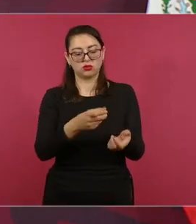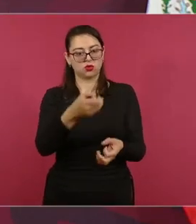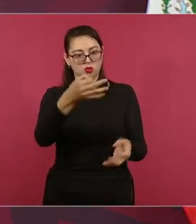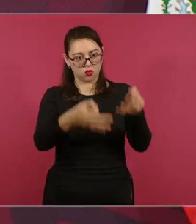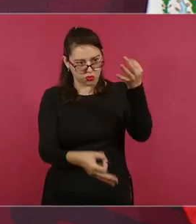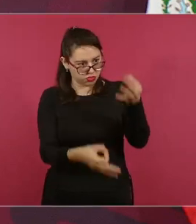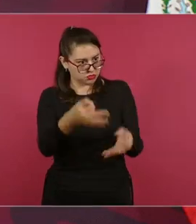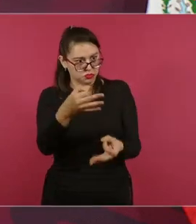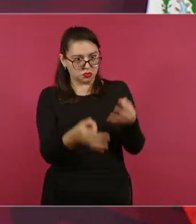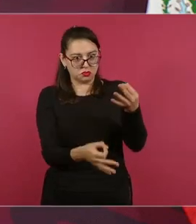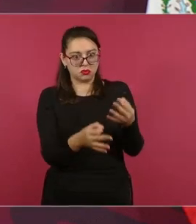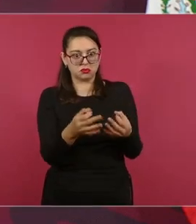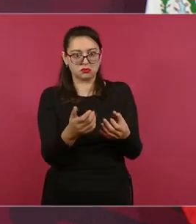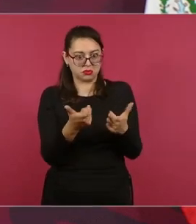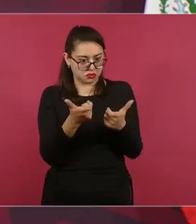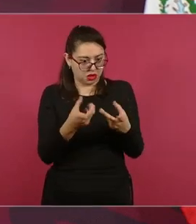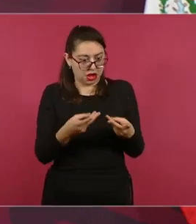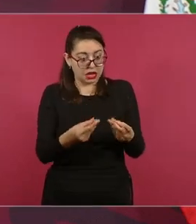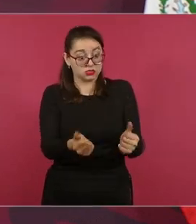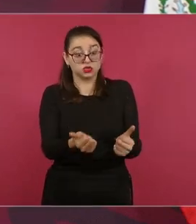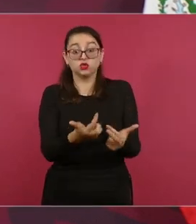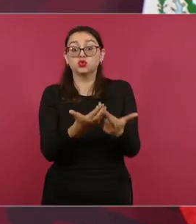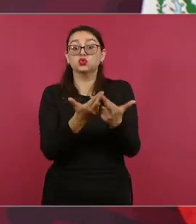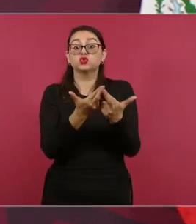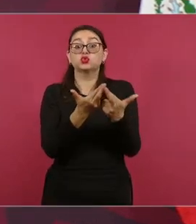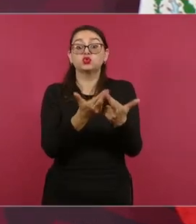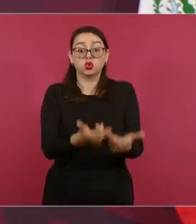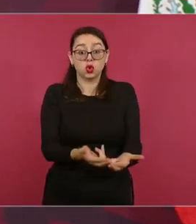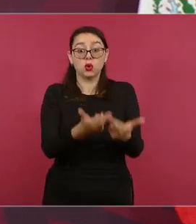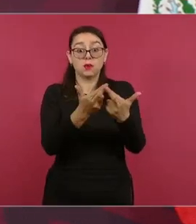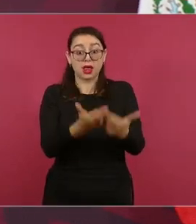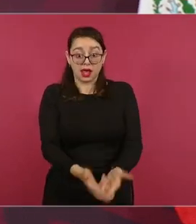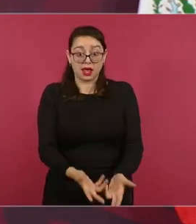hasta le sobra. Bueno, ¿qué sería?